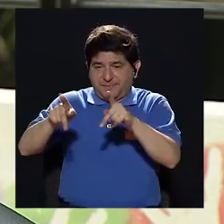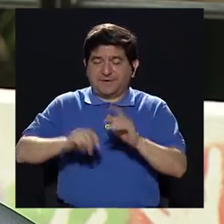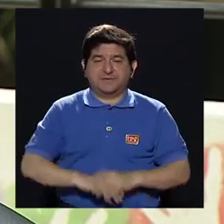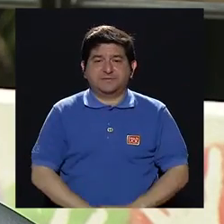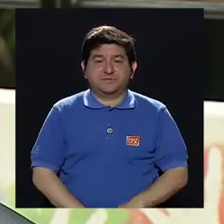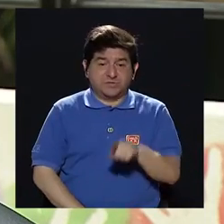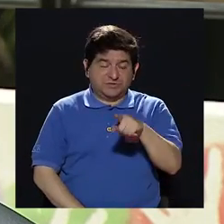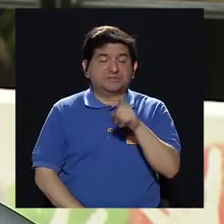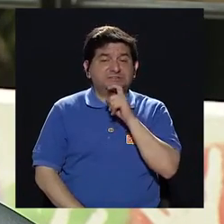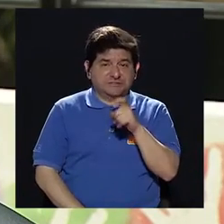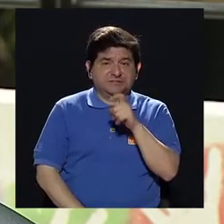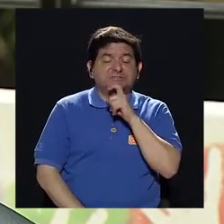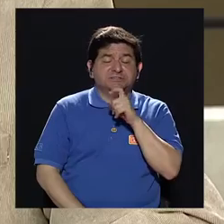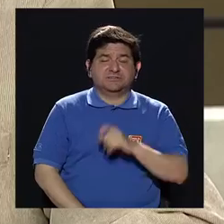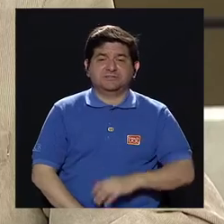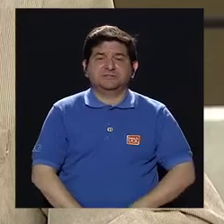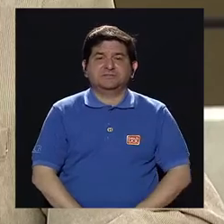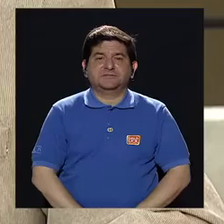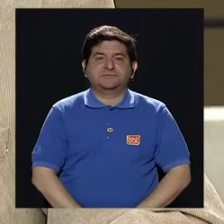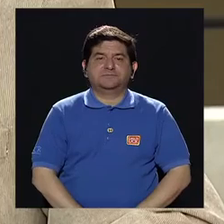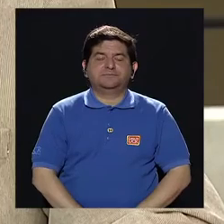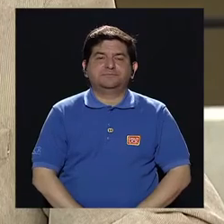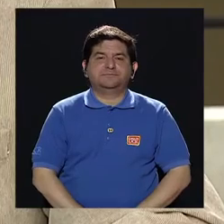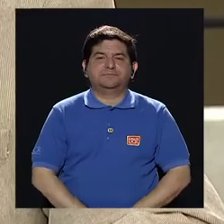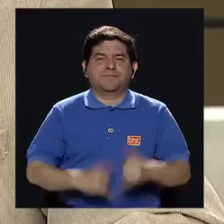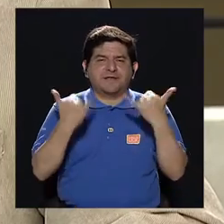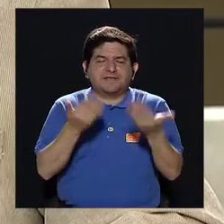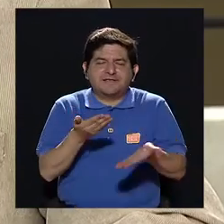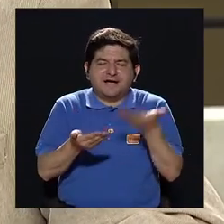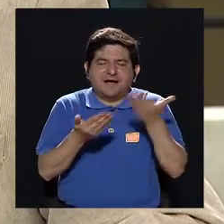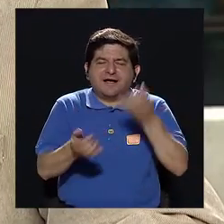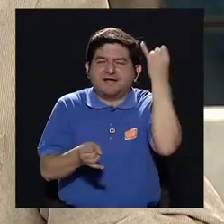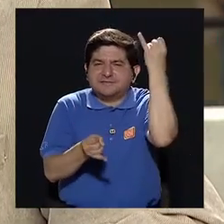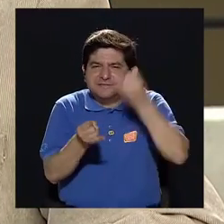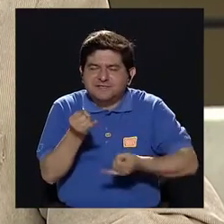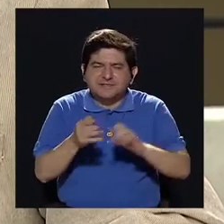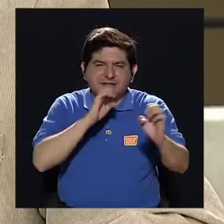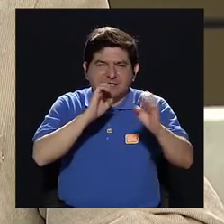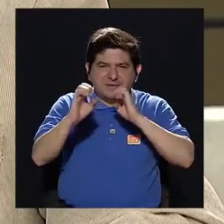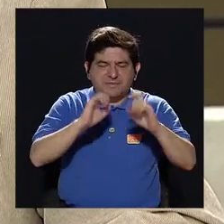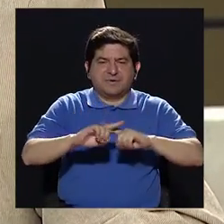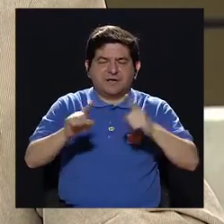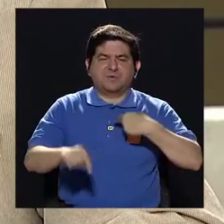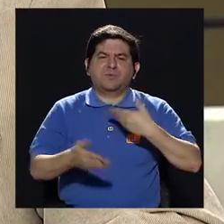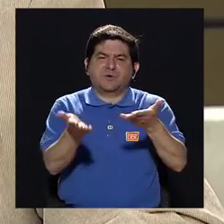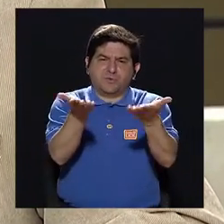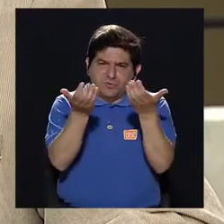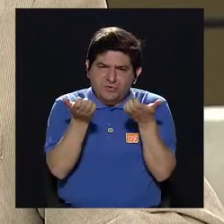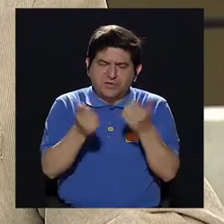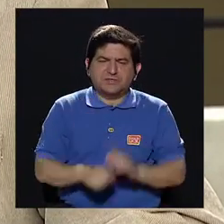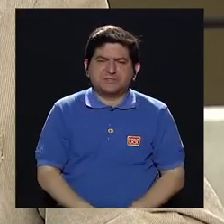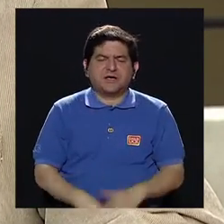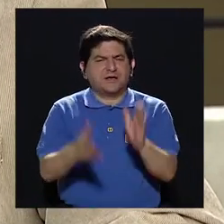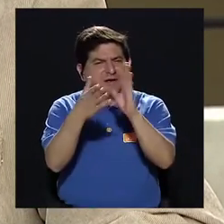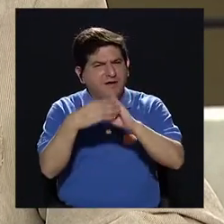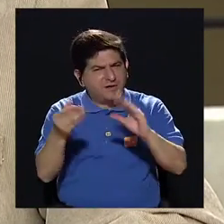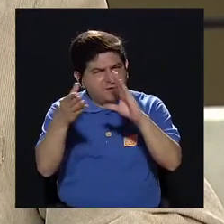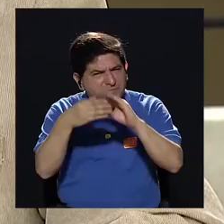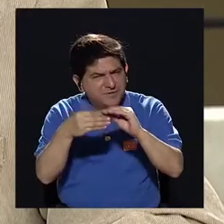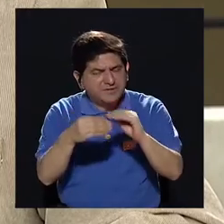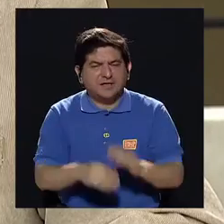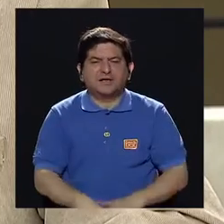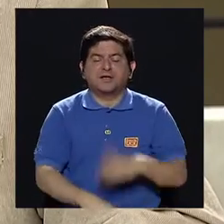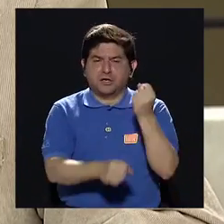es un poco complicado. Ana, ya que así tenemos que finalizar la entrevista, pero me gustaría que nos comente